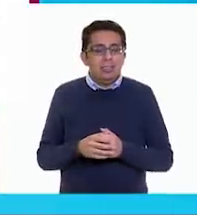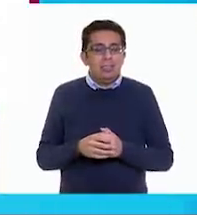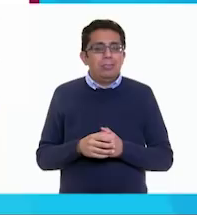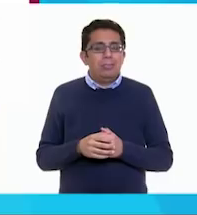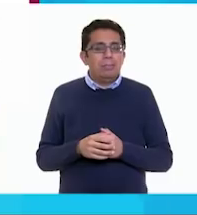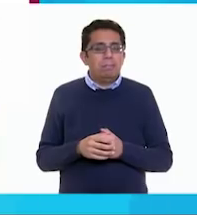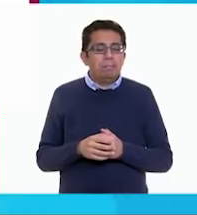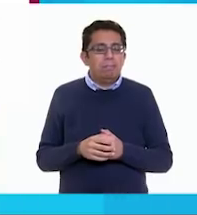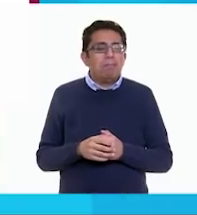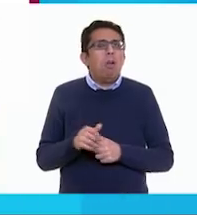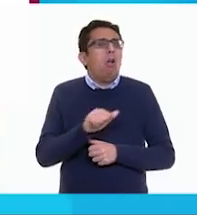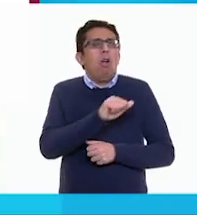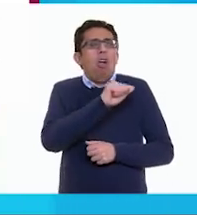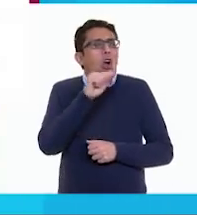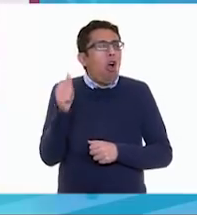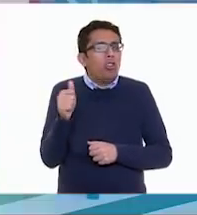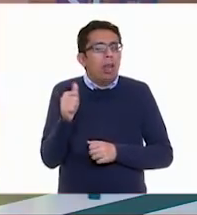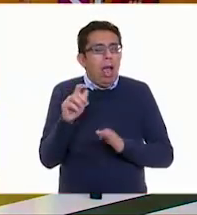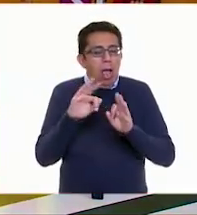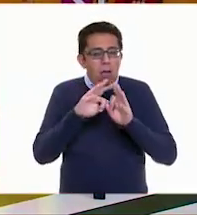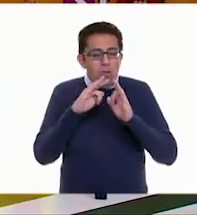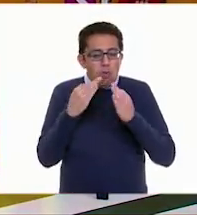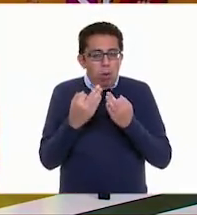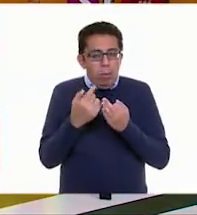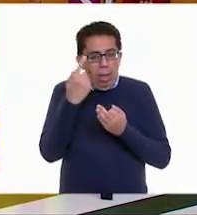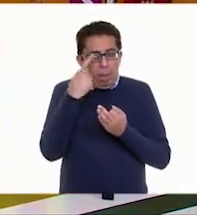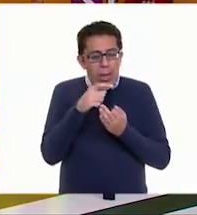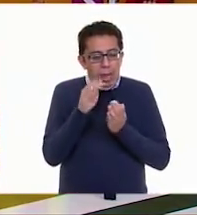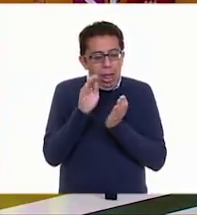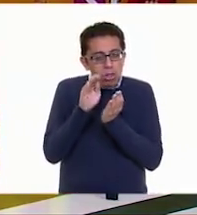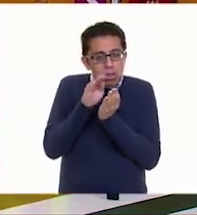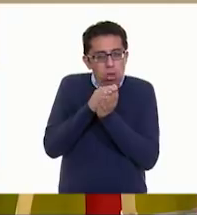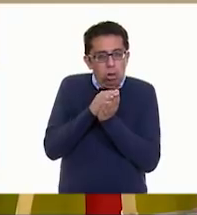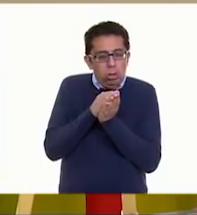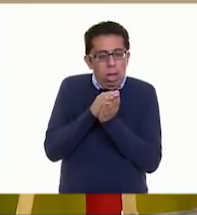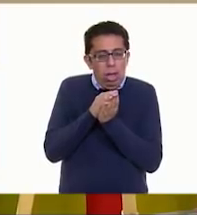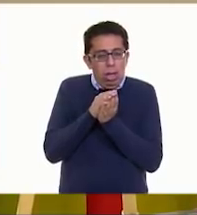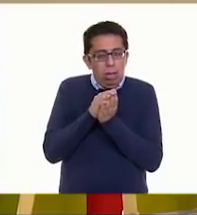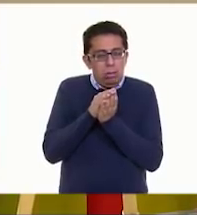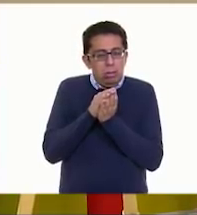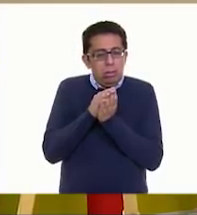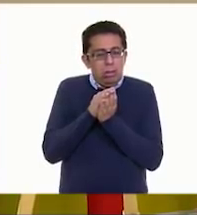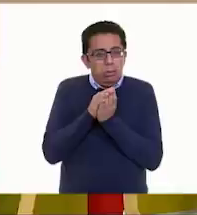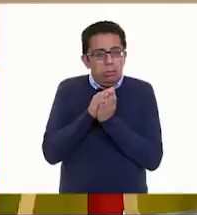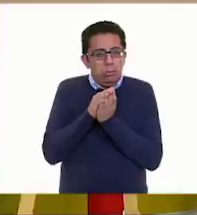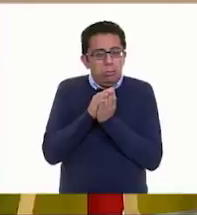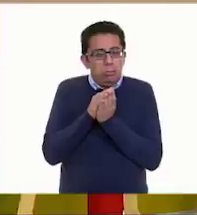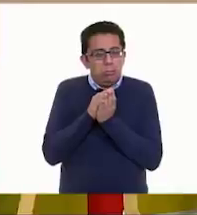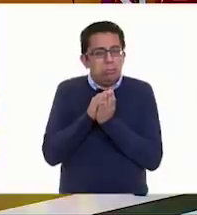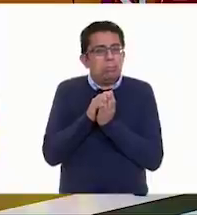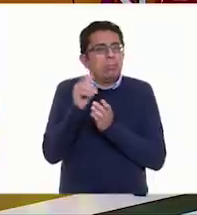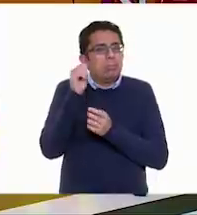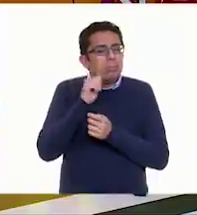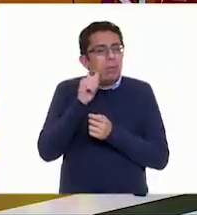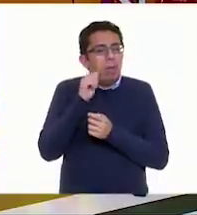¿De qué otra manera se le puede llamar a la torta? Que comúnmente también aquí nos comemos una qué.